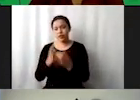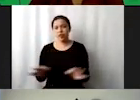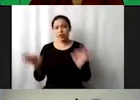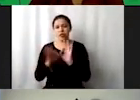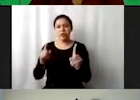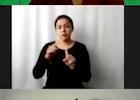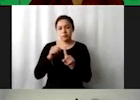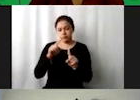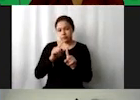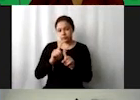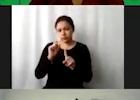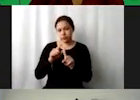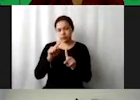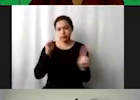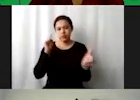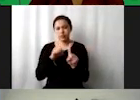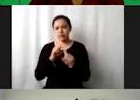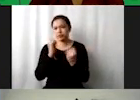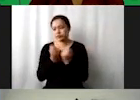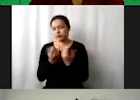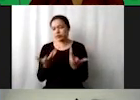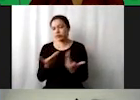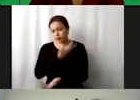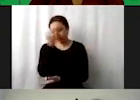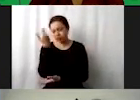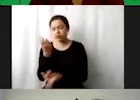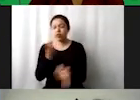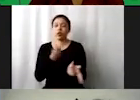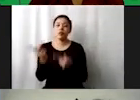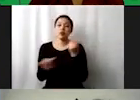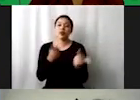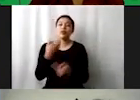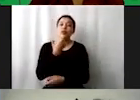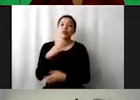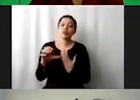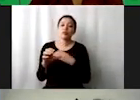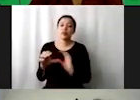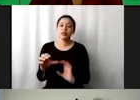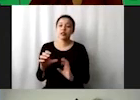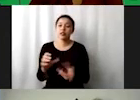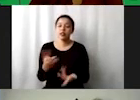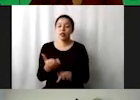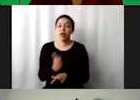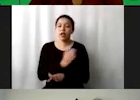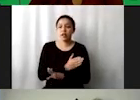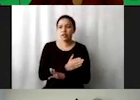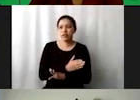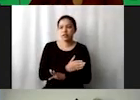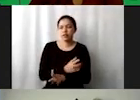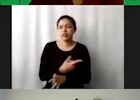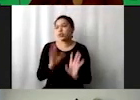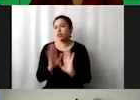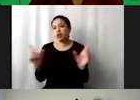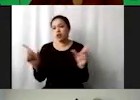línea y bueno no sé si alguien tenga alguna pregunta o algún comentario antes de de cerrar